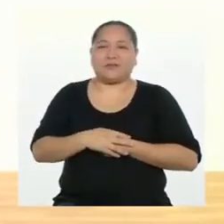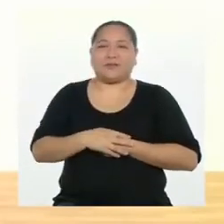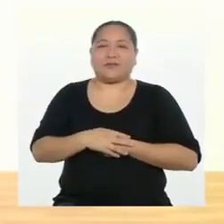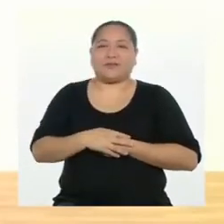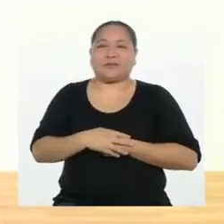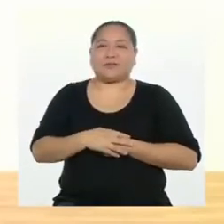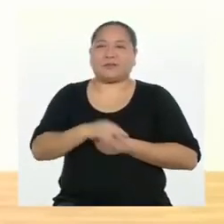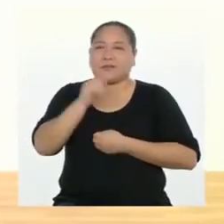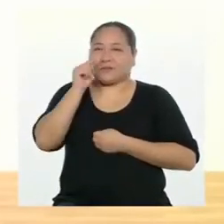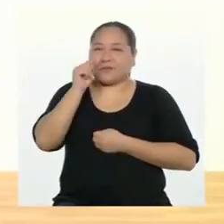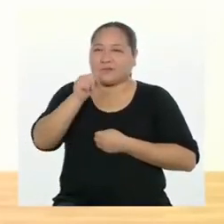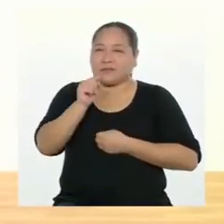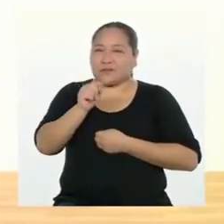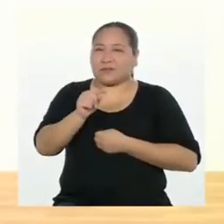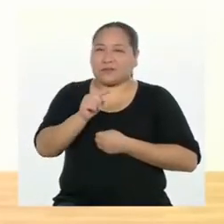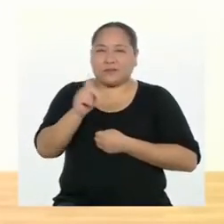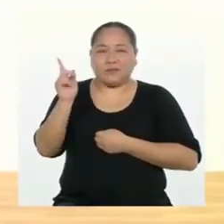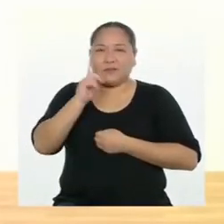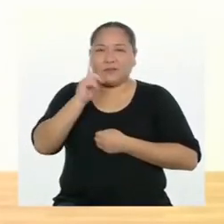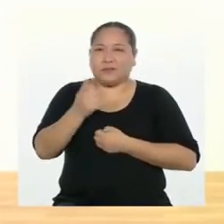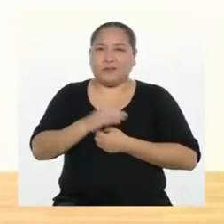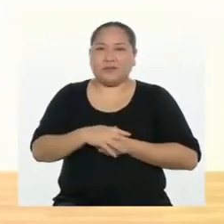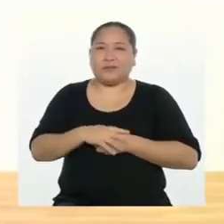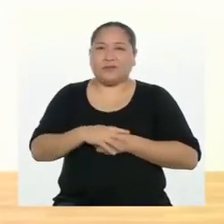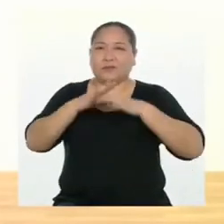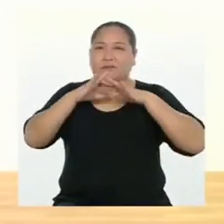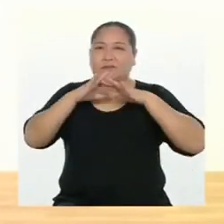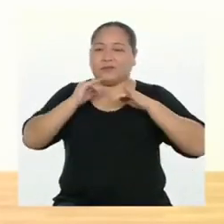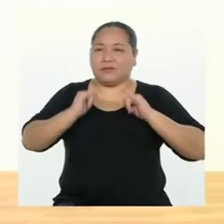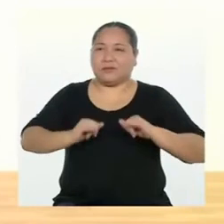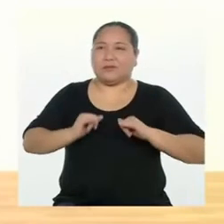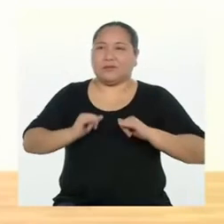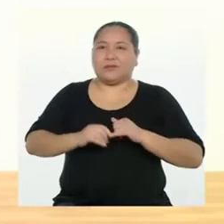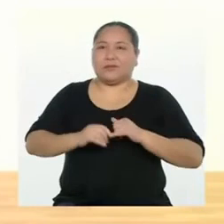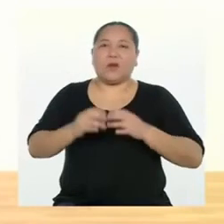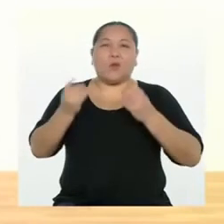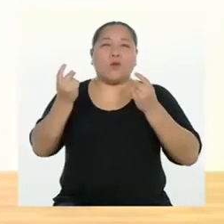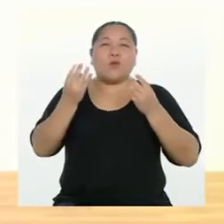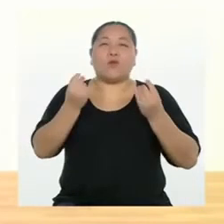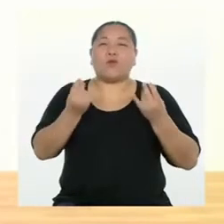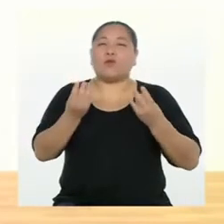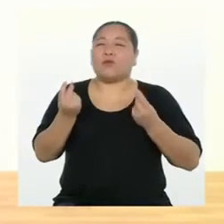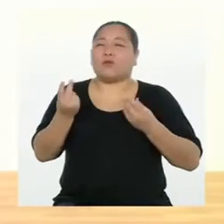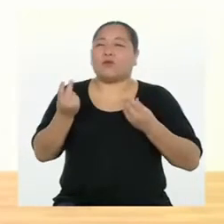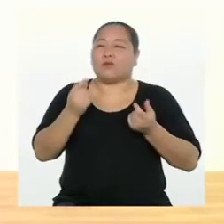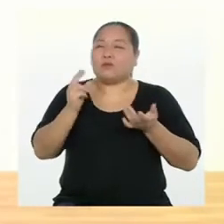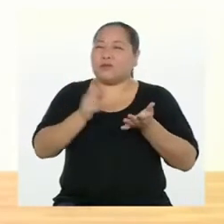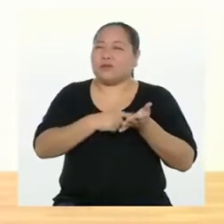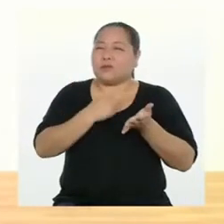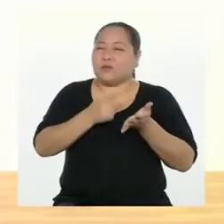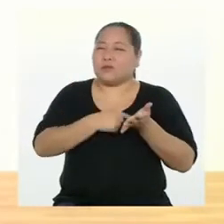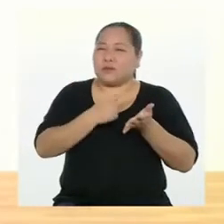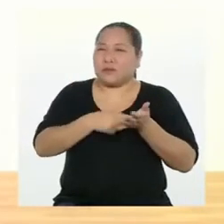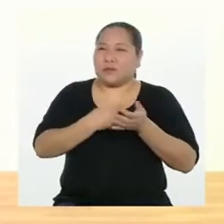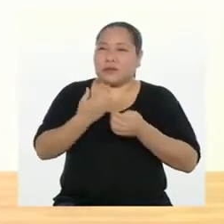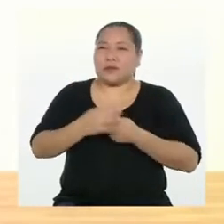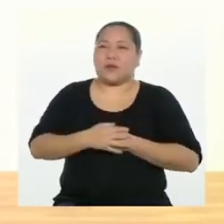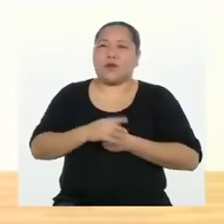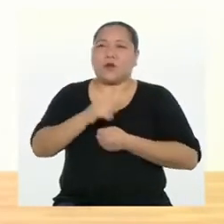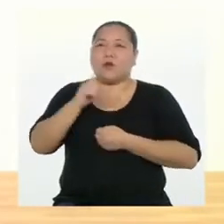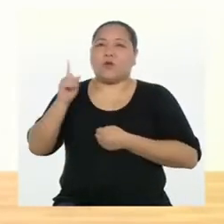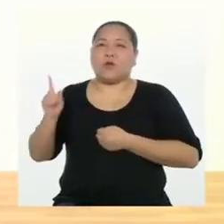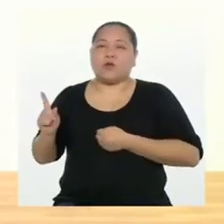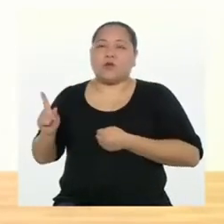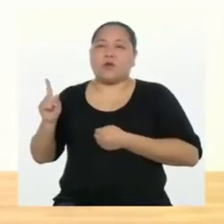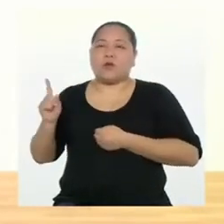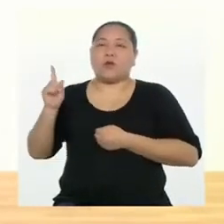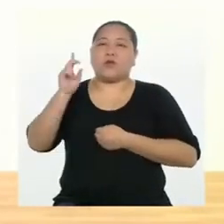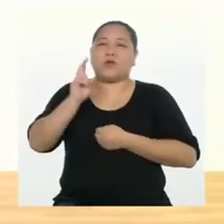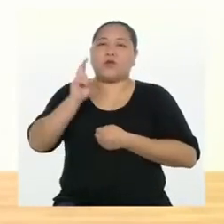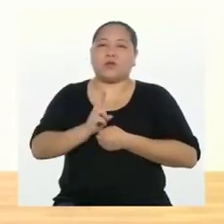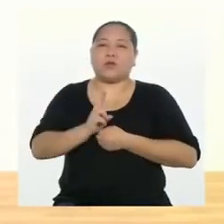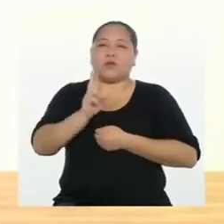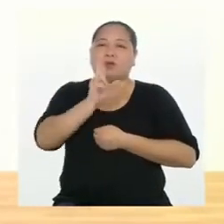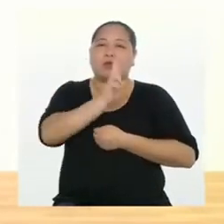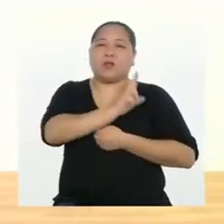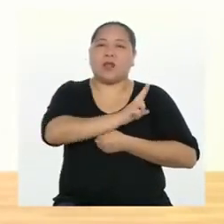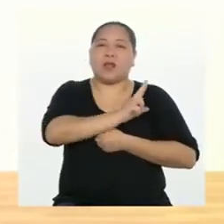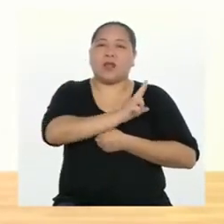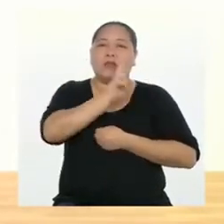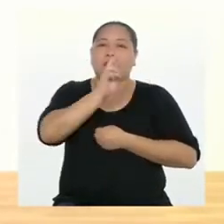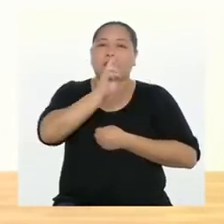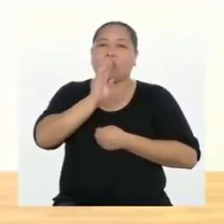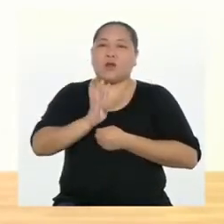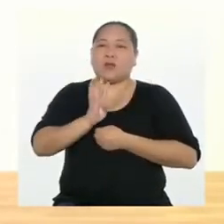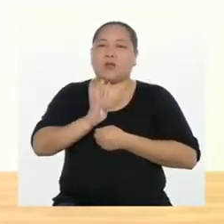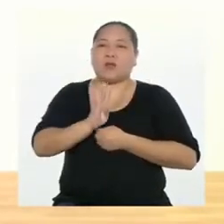idea es que seas constante y no te rindas. Vamos a hacer varias veces esta rutina. Acá va. Y uno, dos,